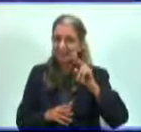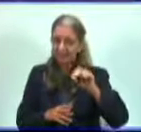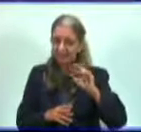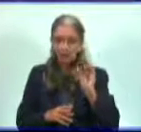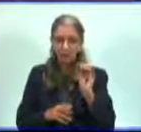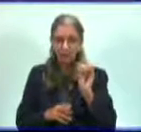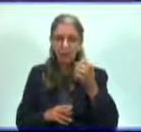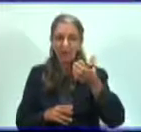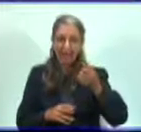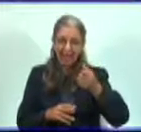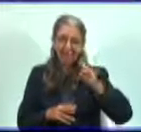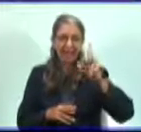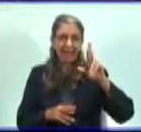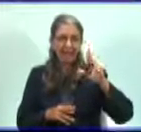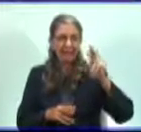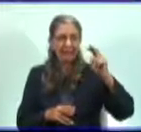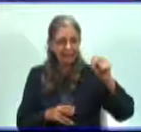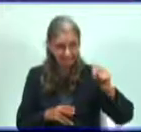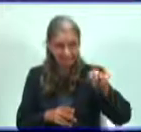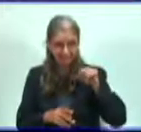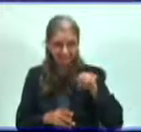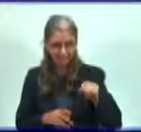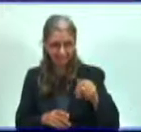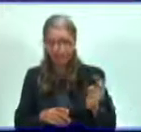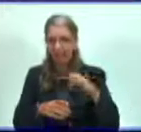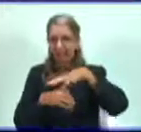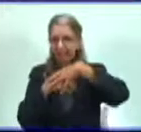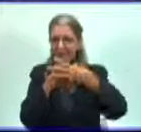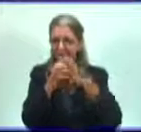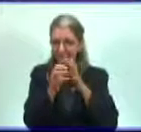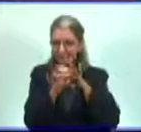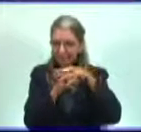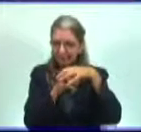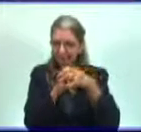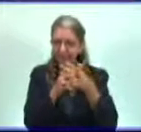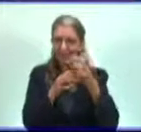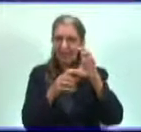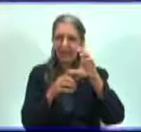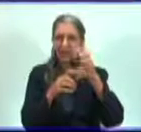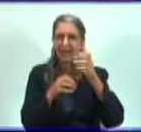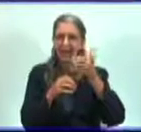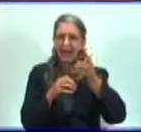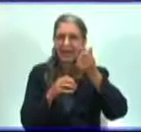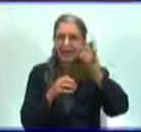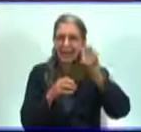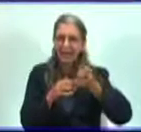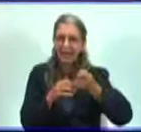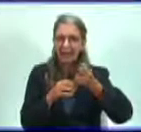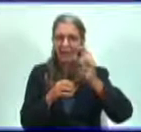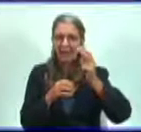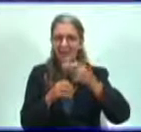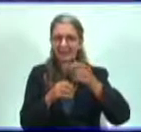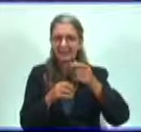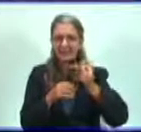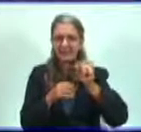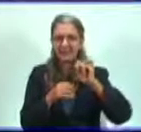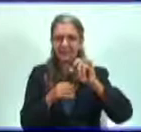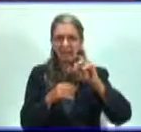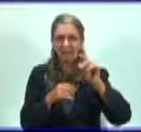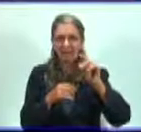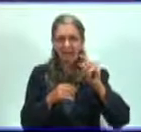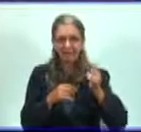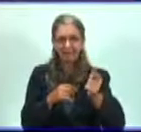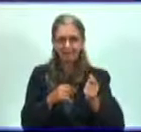Que este ácido nucleico va a estar rodeado por una cálcida, una cálcida que está constituida por proteína,